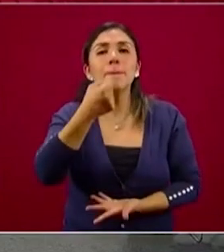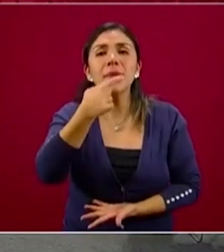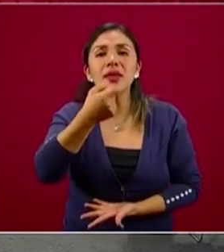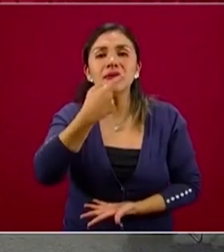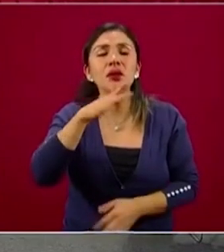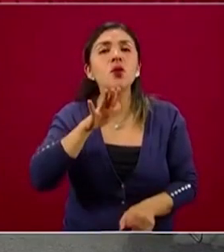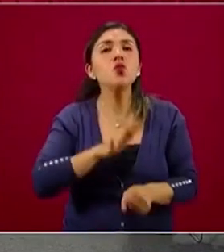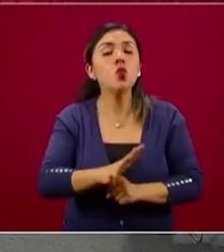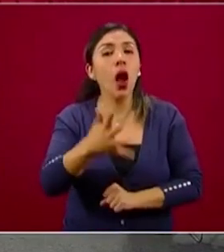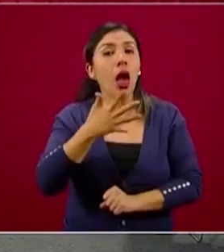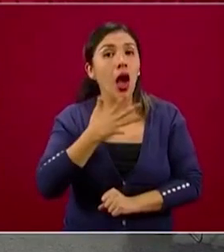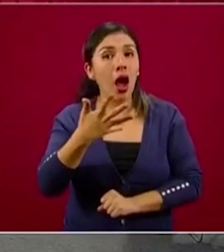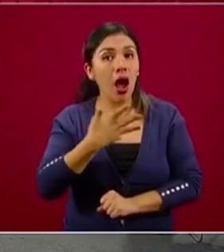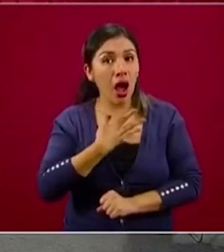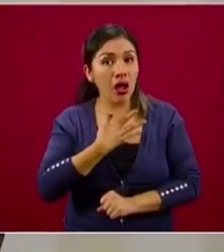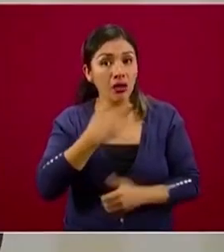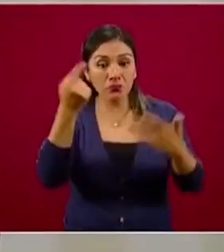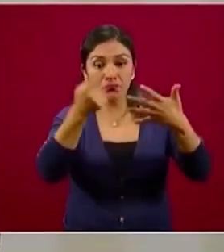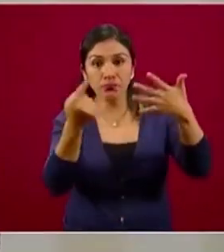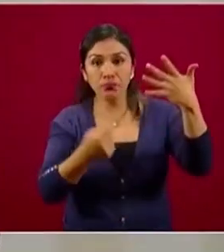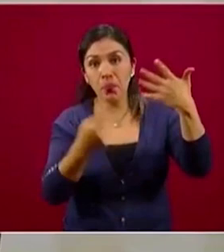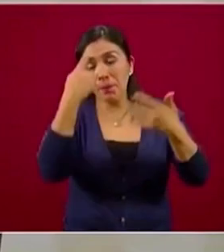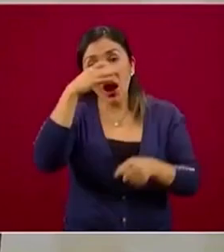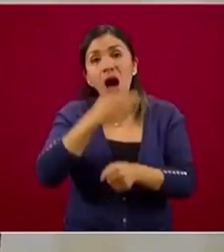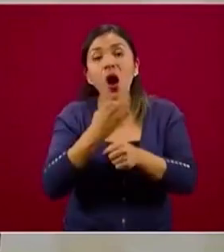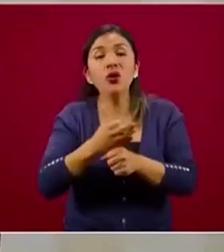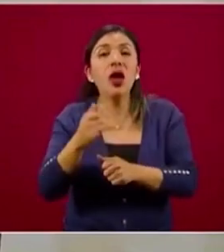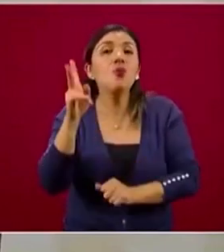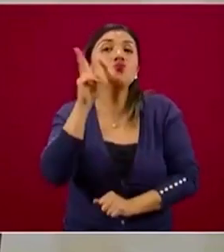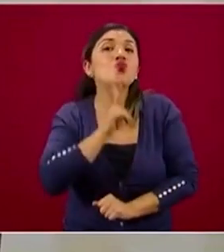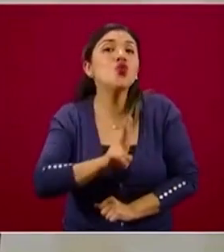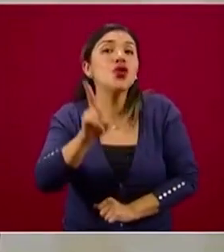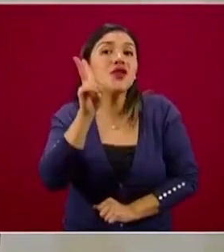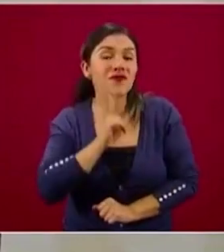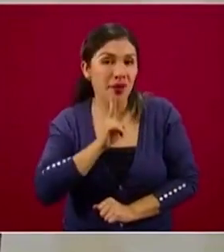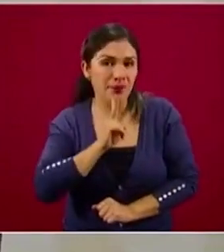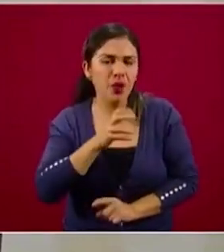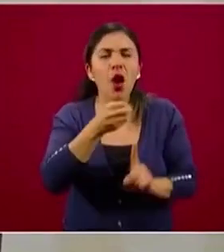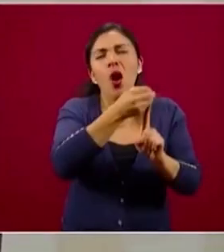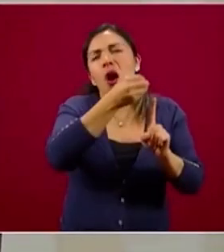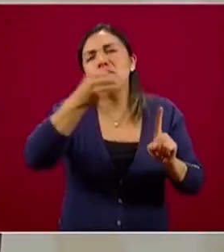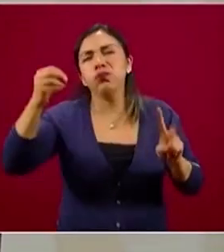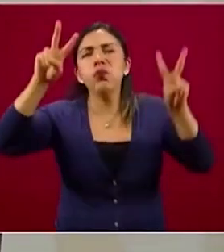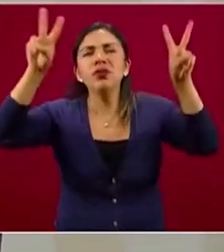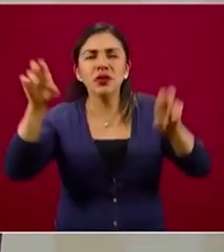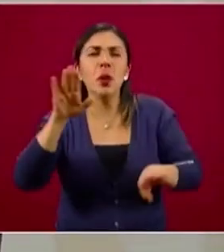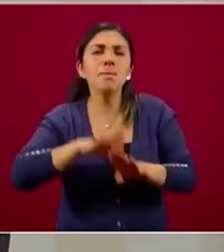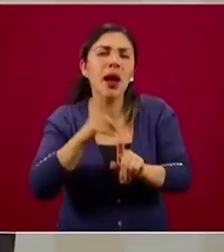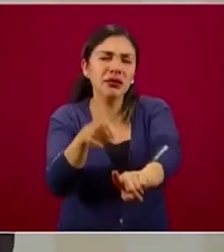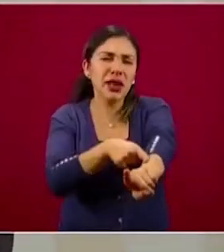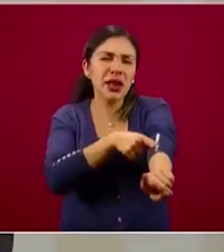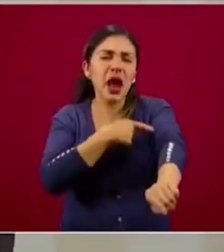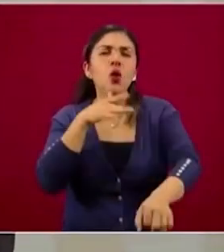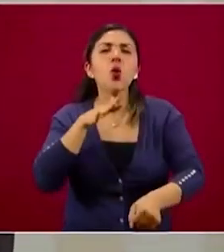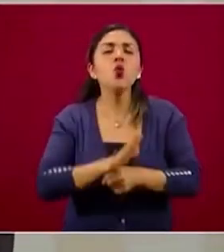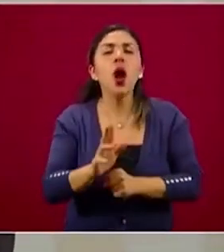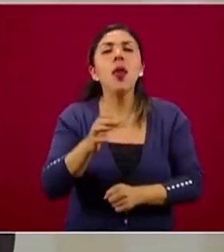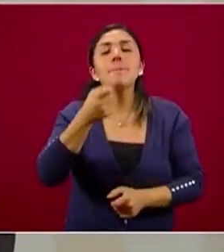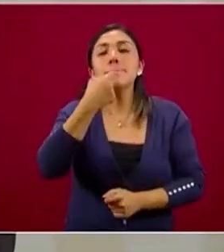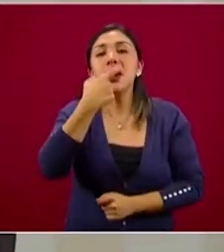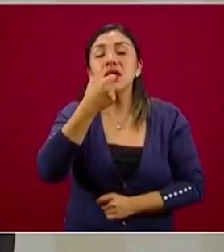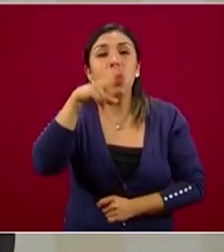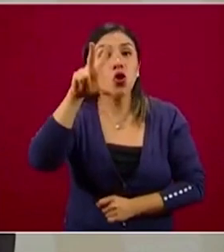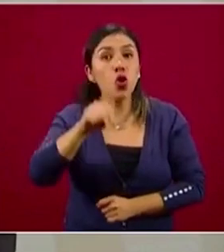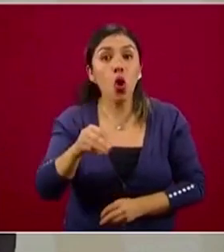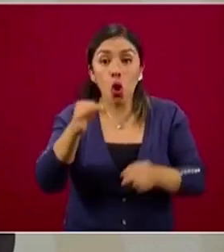que se encuentran en fase experimental, el título es más largo, es medicamentos que no tienen eficacia